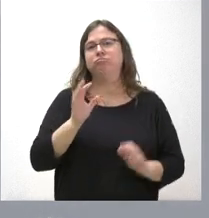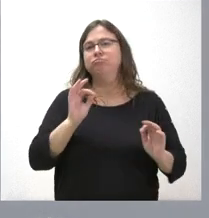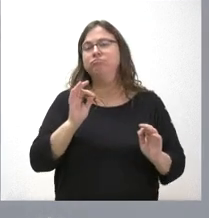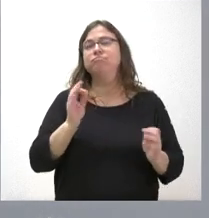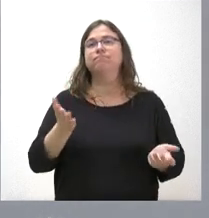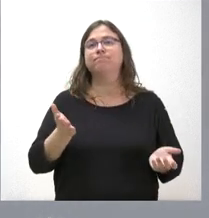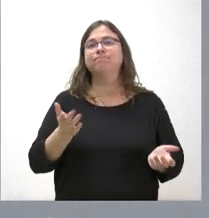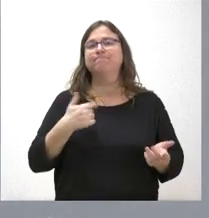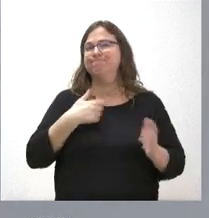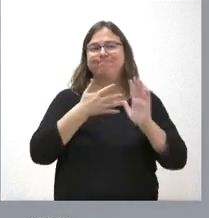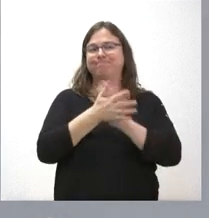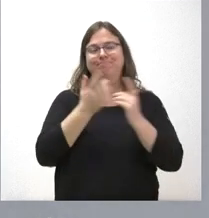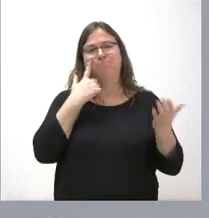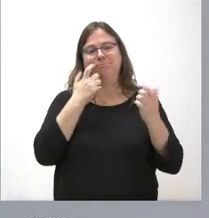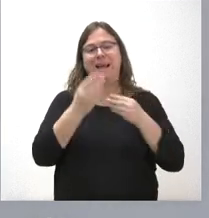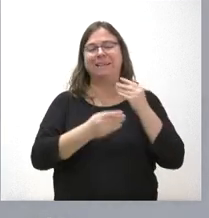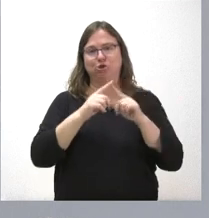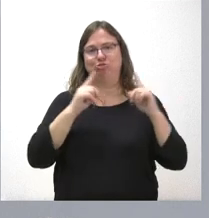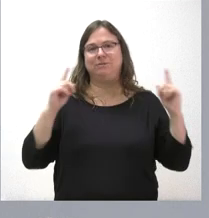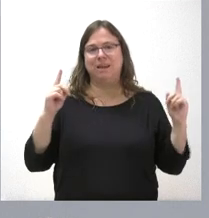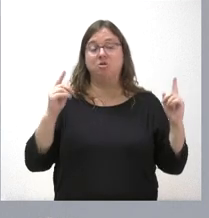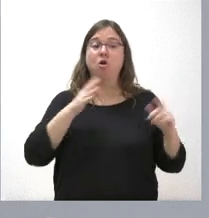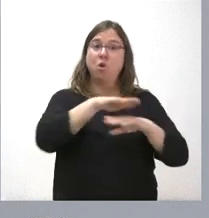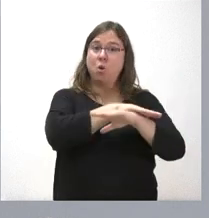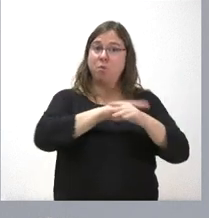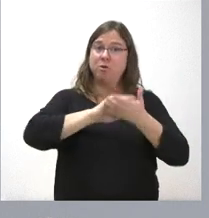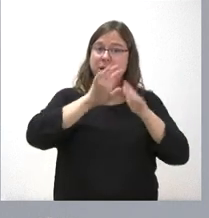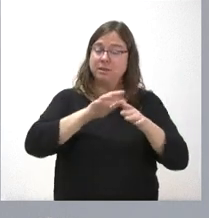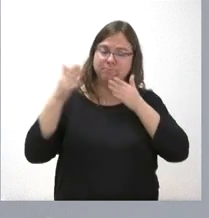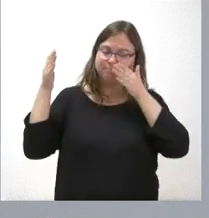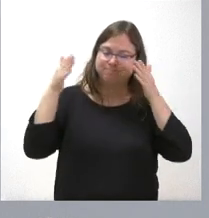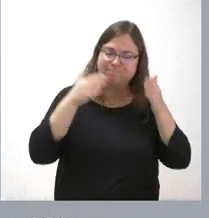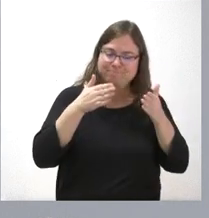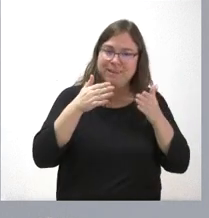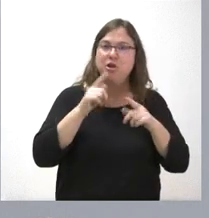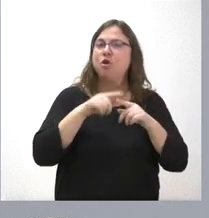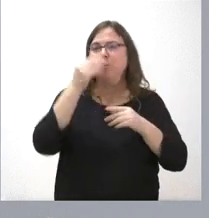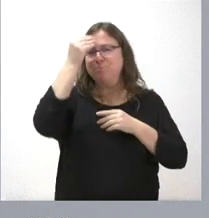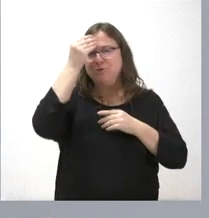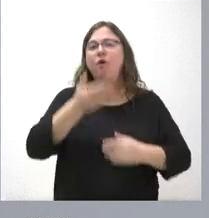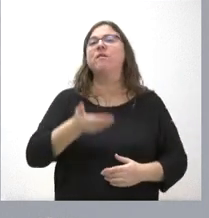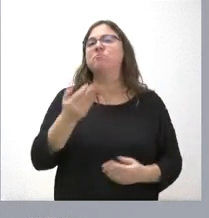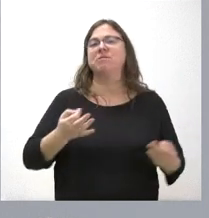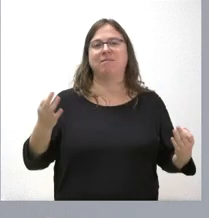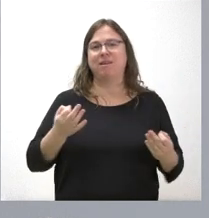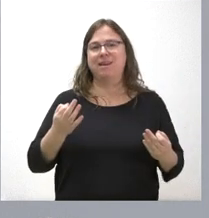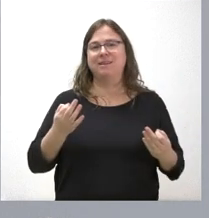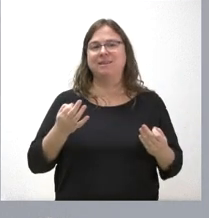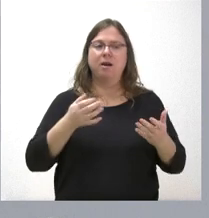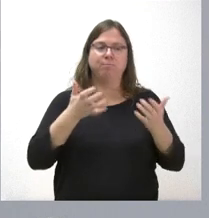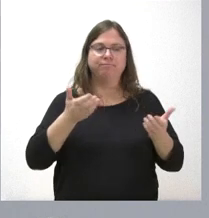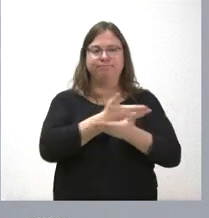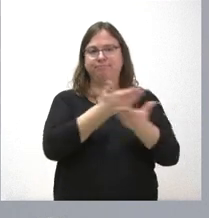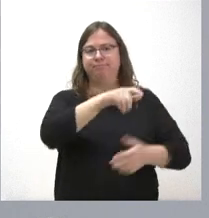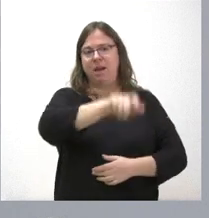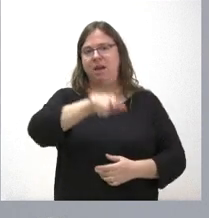pues reflejan lo que ha sido este ejercicio. Desde el Gobierno de Castilla y León nos hemos centrado en lo que hemos considerado lo importante, que es beneficiar a la gente de